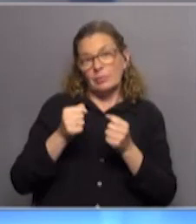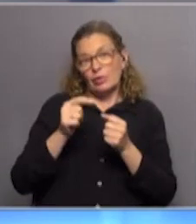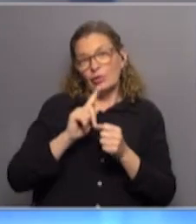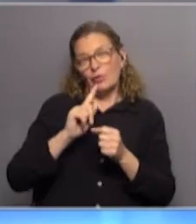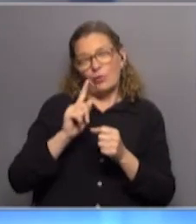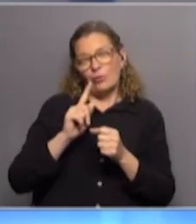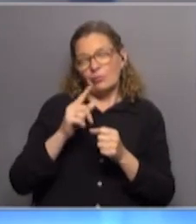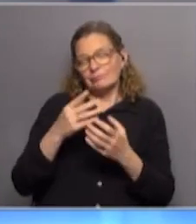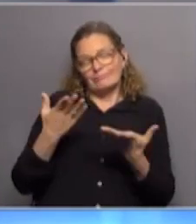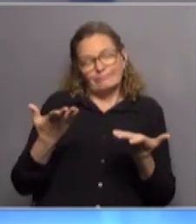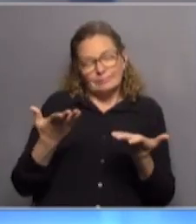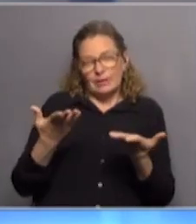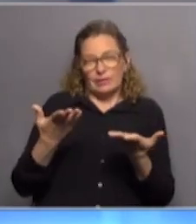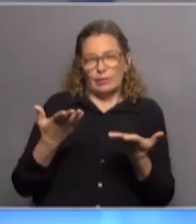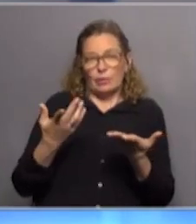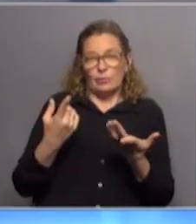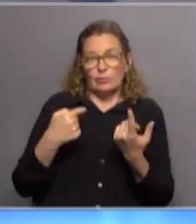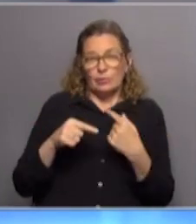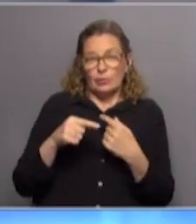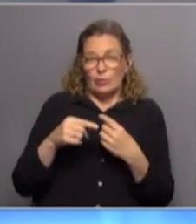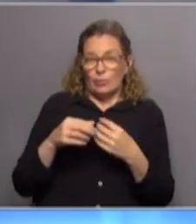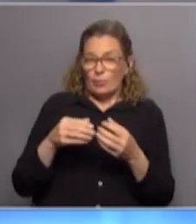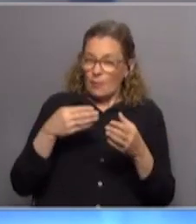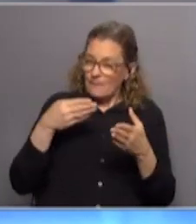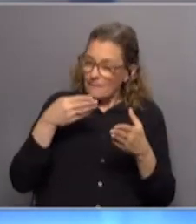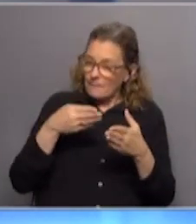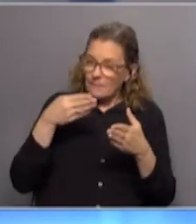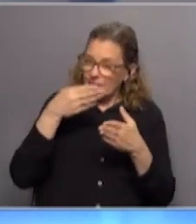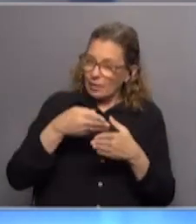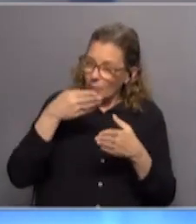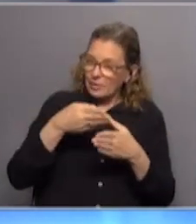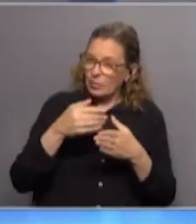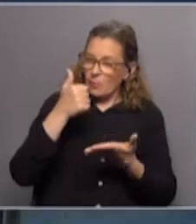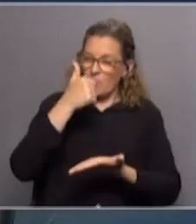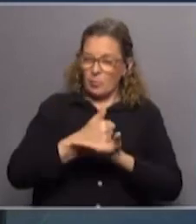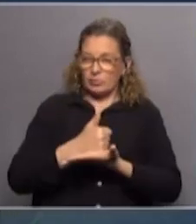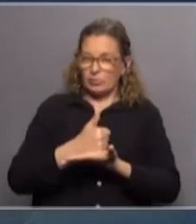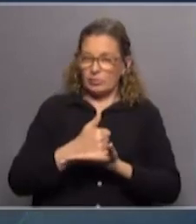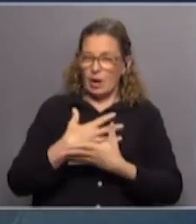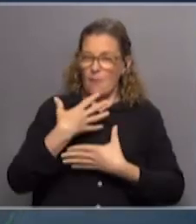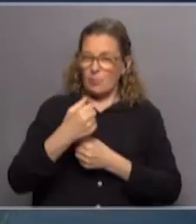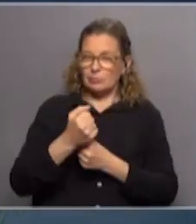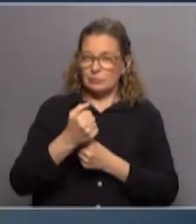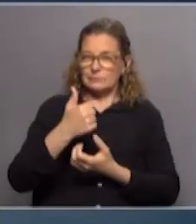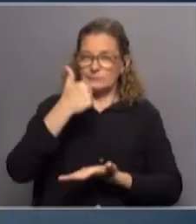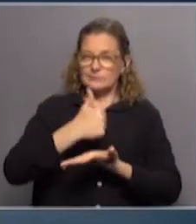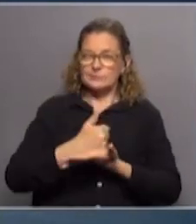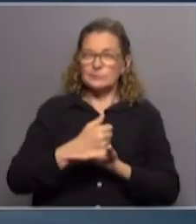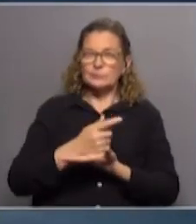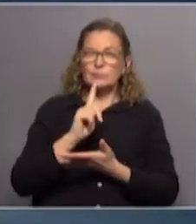no tendrían sentido. Así que con mucho énfasis Penadez vino a dar su posición al respecto. Sí, quienes no